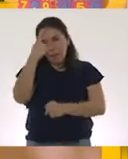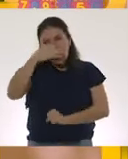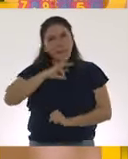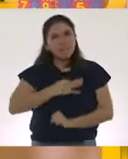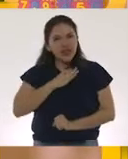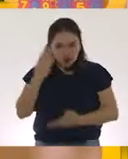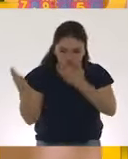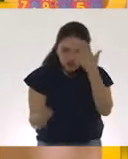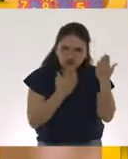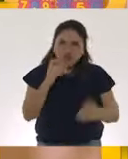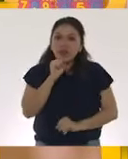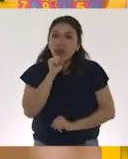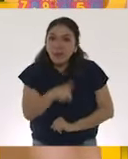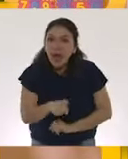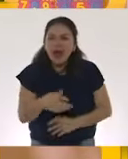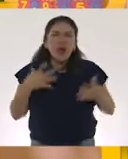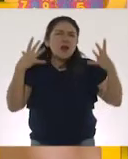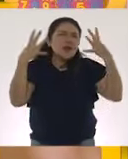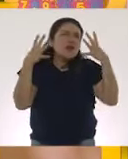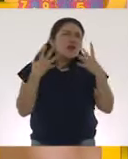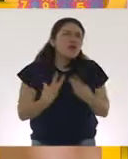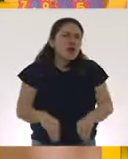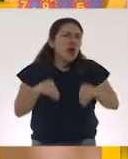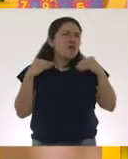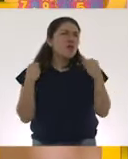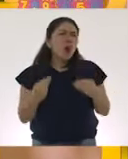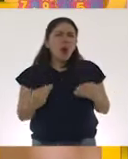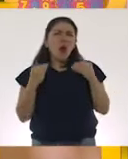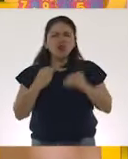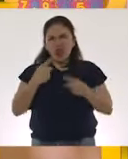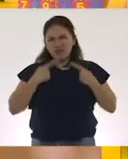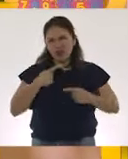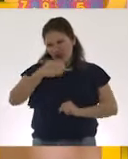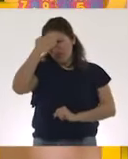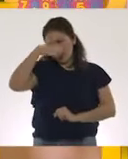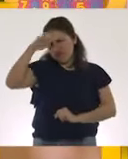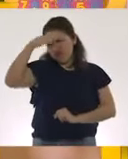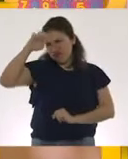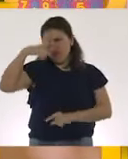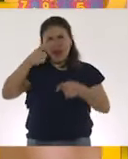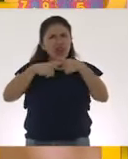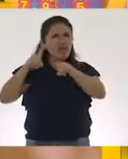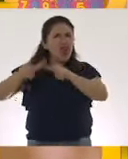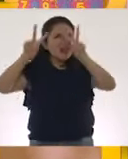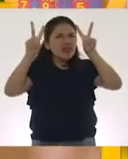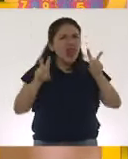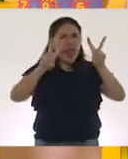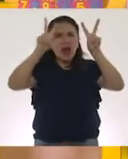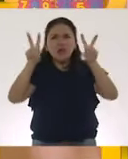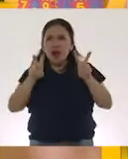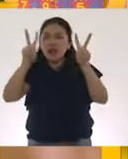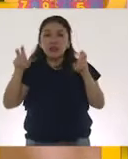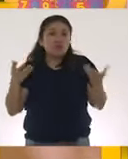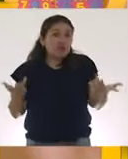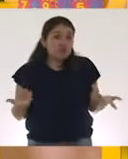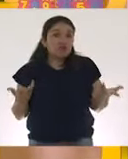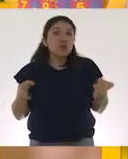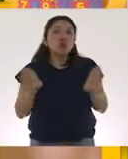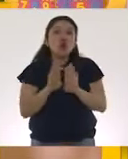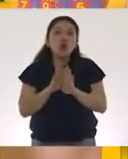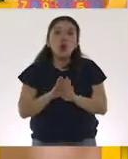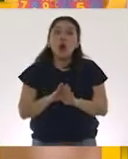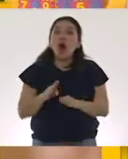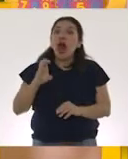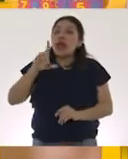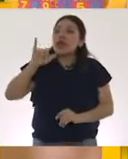y una infinidad de expertos en diferentes temas como el clima